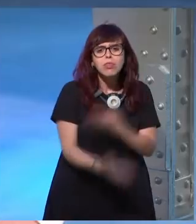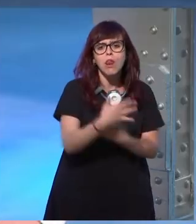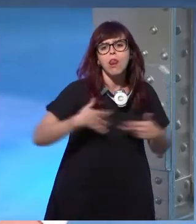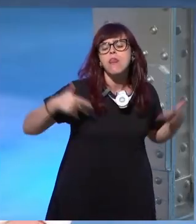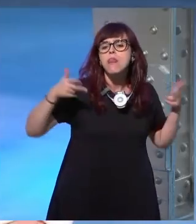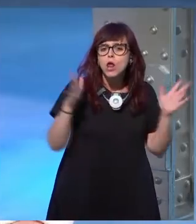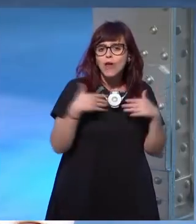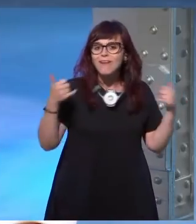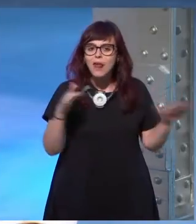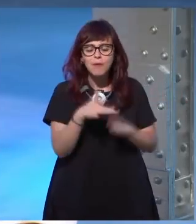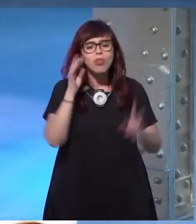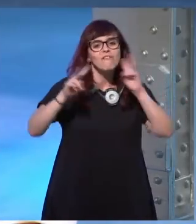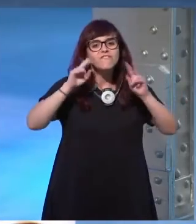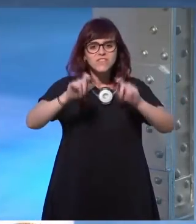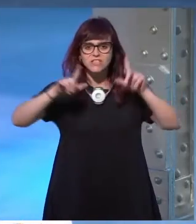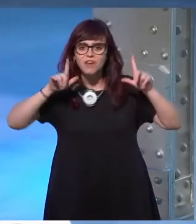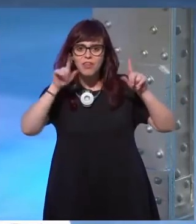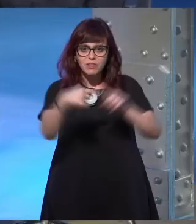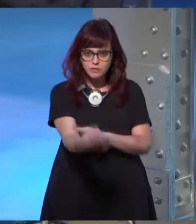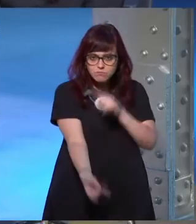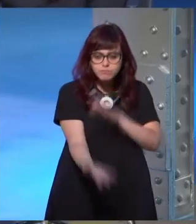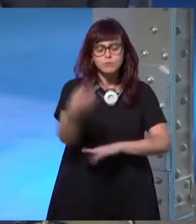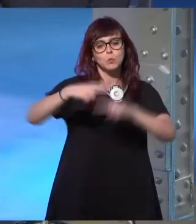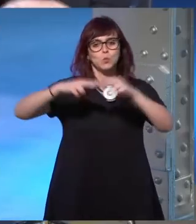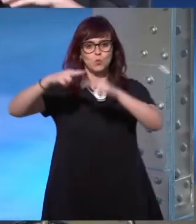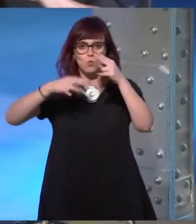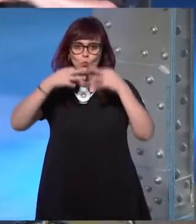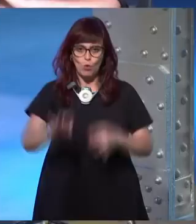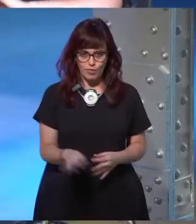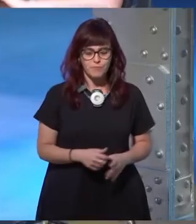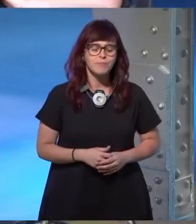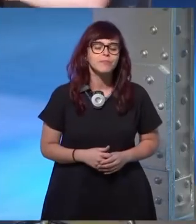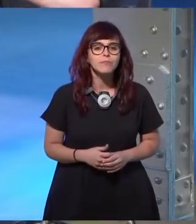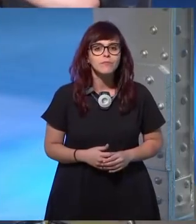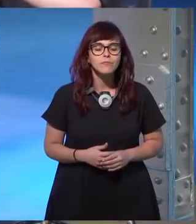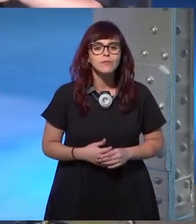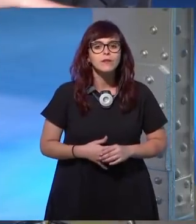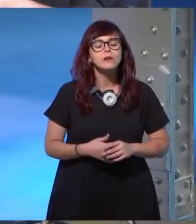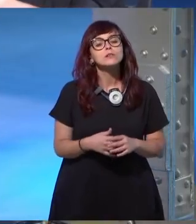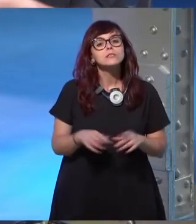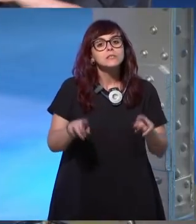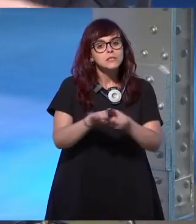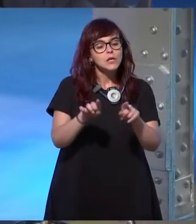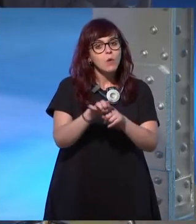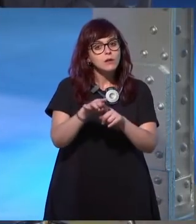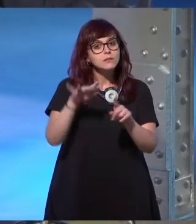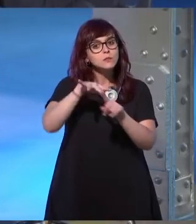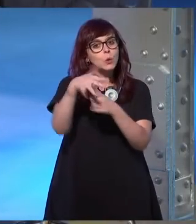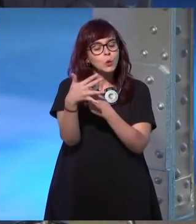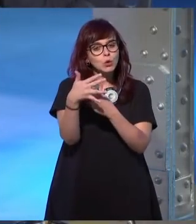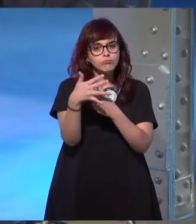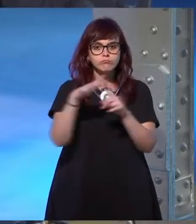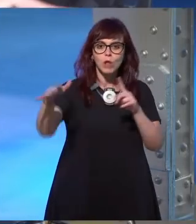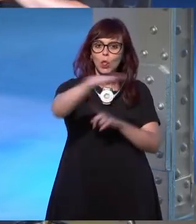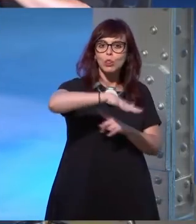eso y tenemos que visibilizarlo y entonces podremos construirlo todo lo que lo que encuentras al otro lado es una negativa